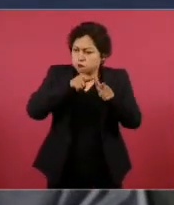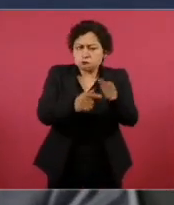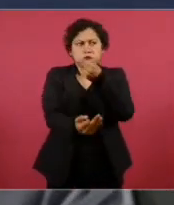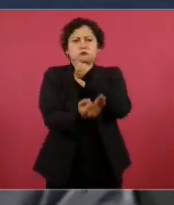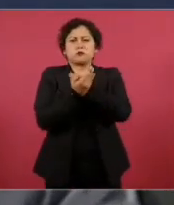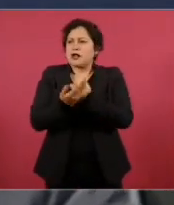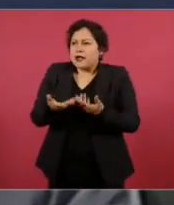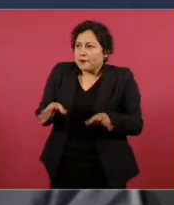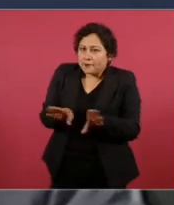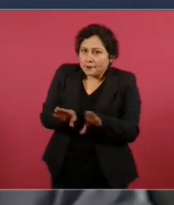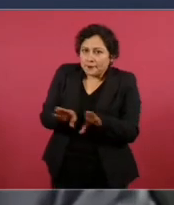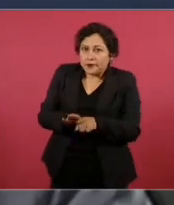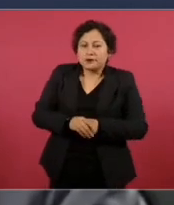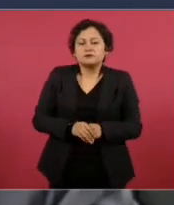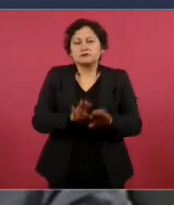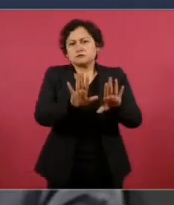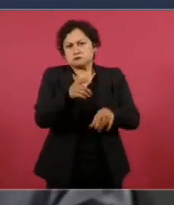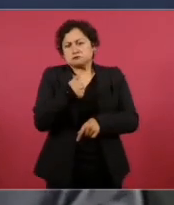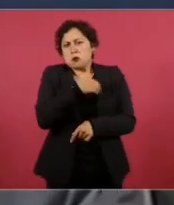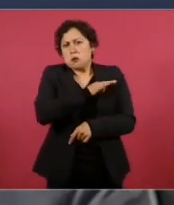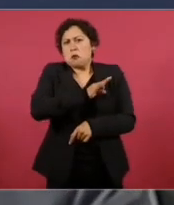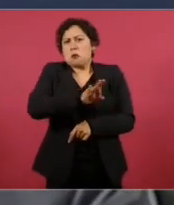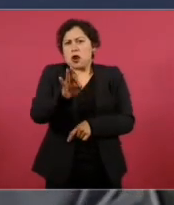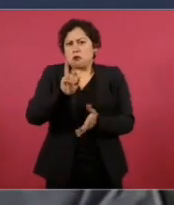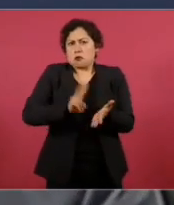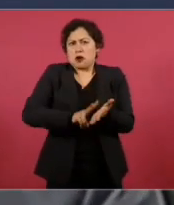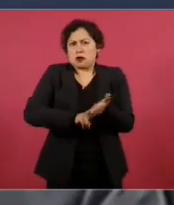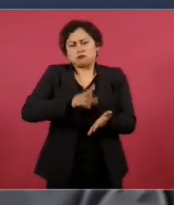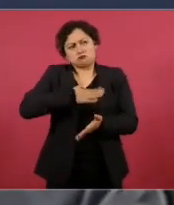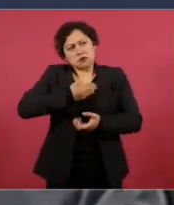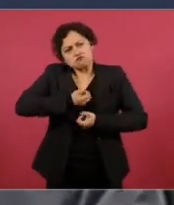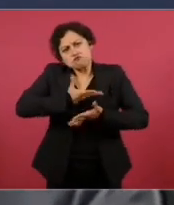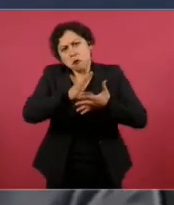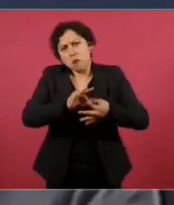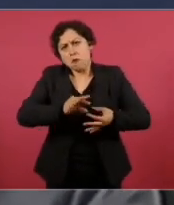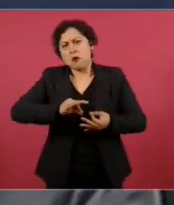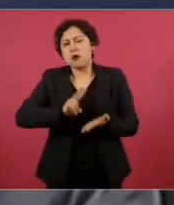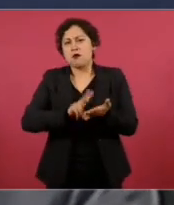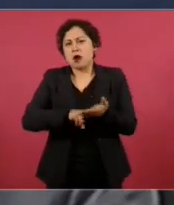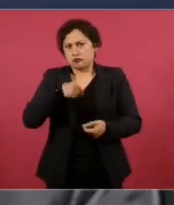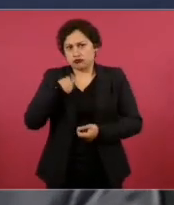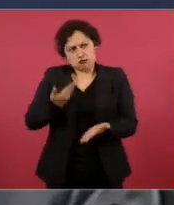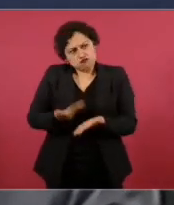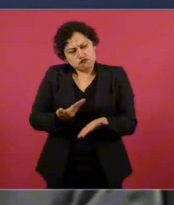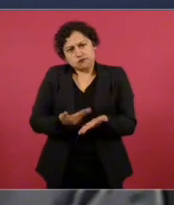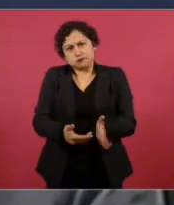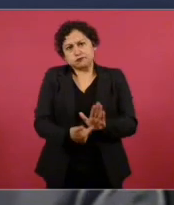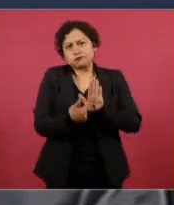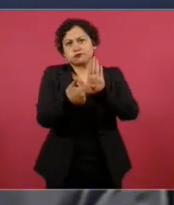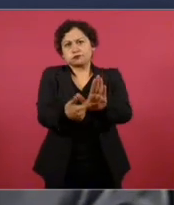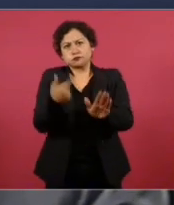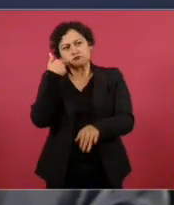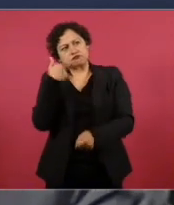tengo que hacer valer mis razones. Yo tengo que demostrar, como lo estoy haciendo, que